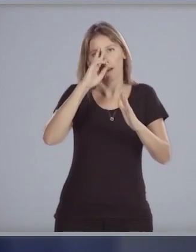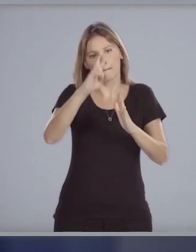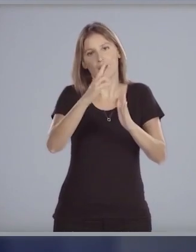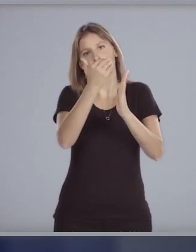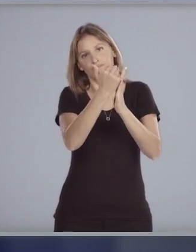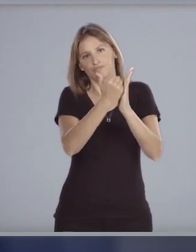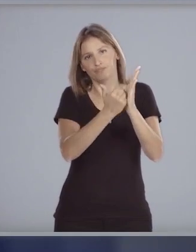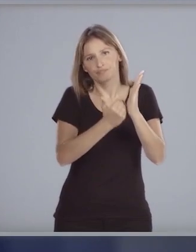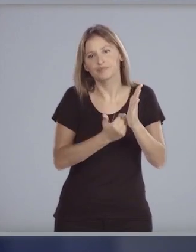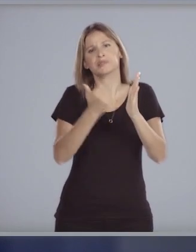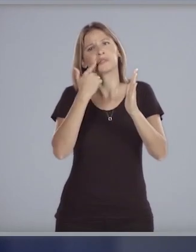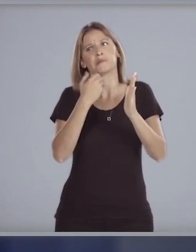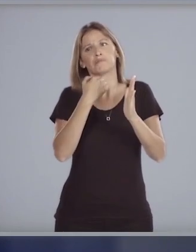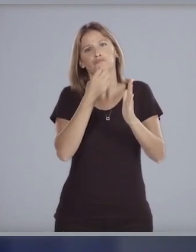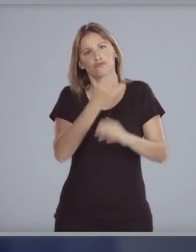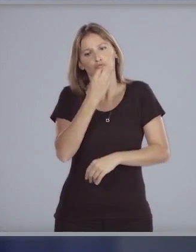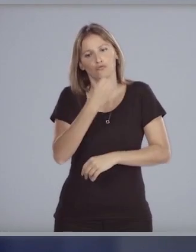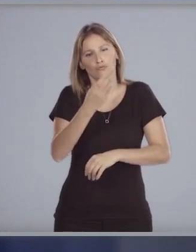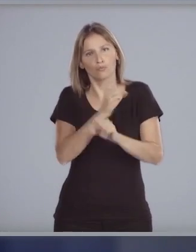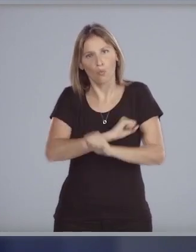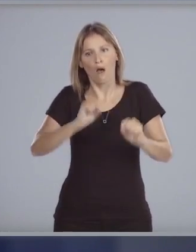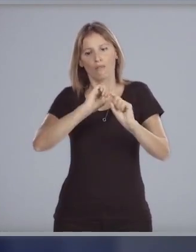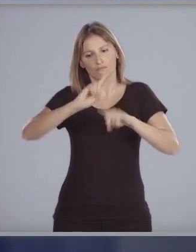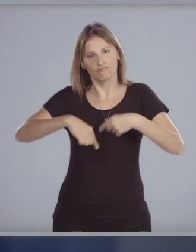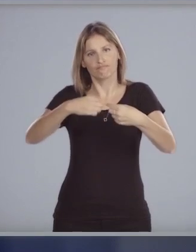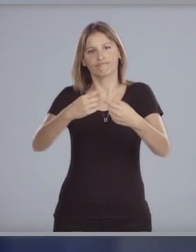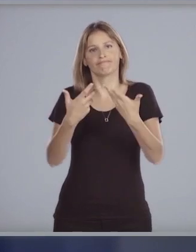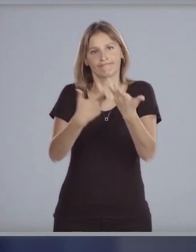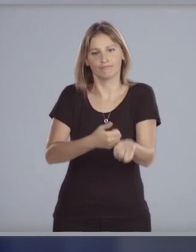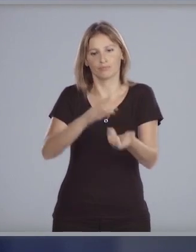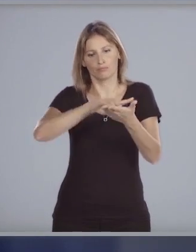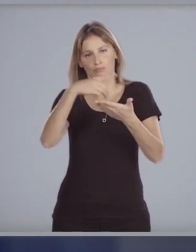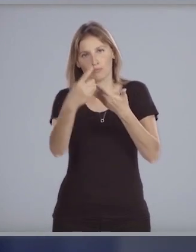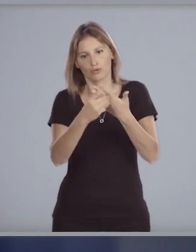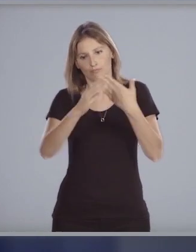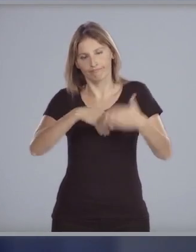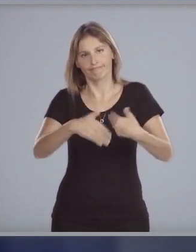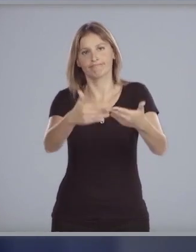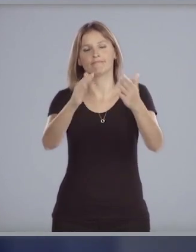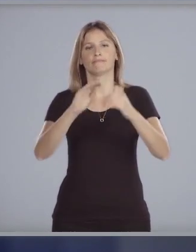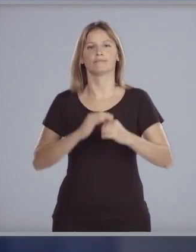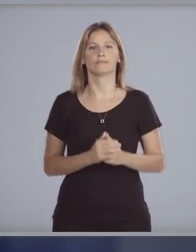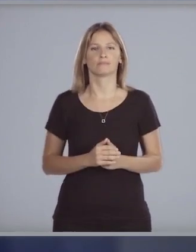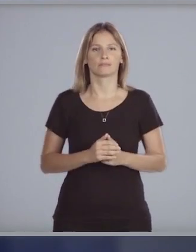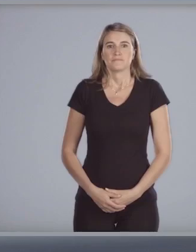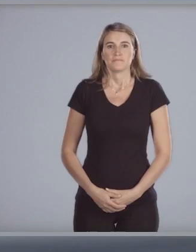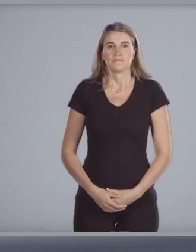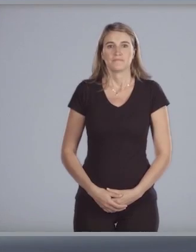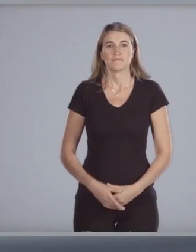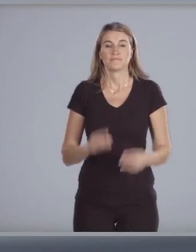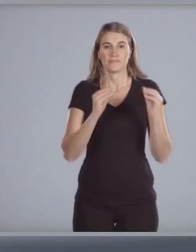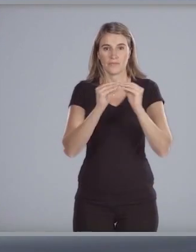relativos a la viabilidad y sustentabilidad de los proyectos aprobados